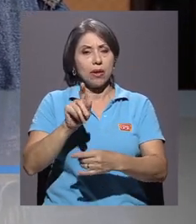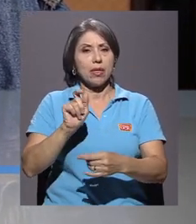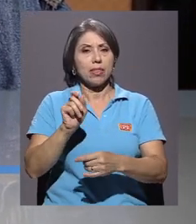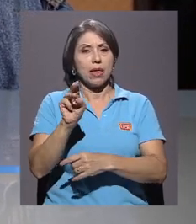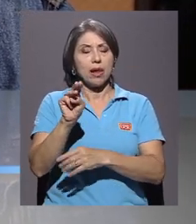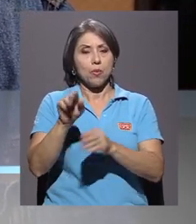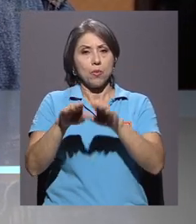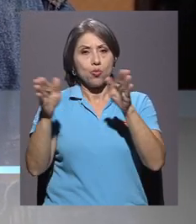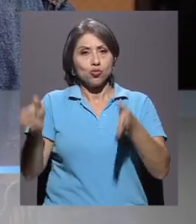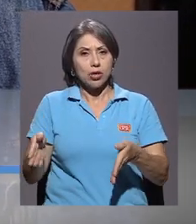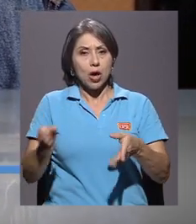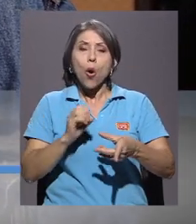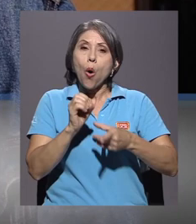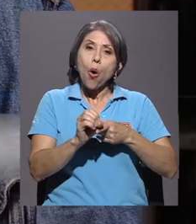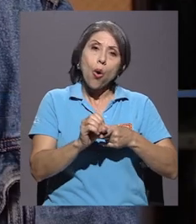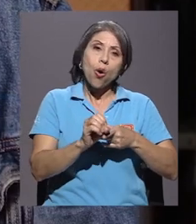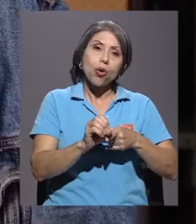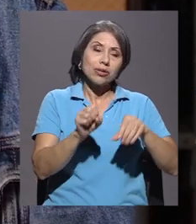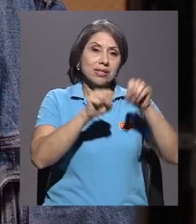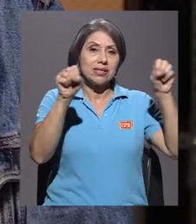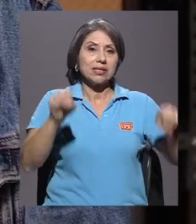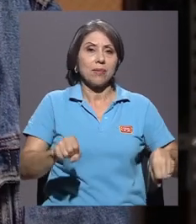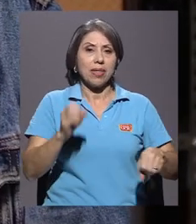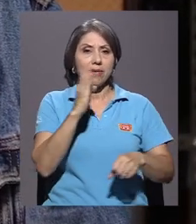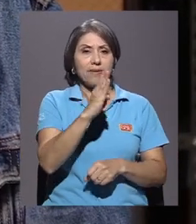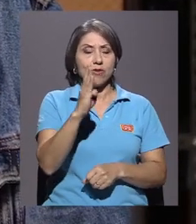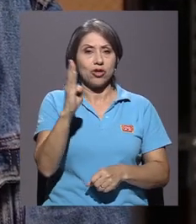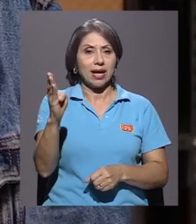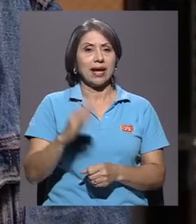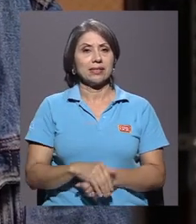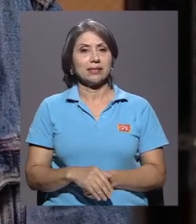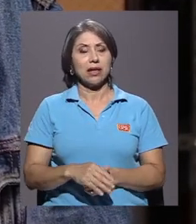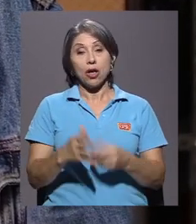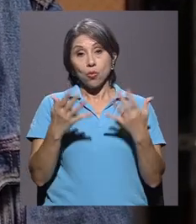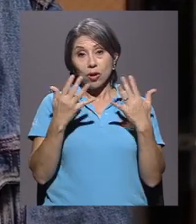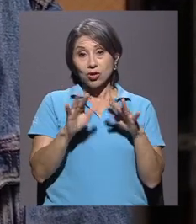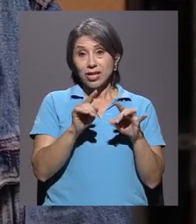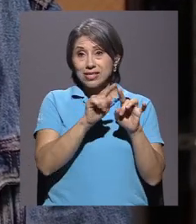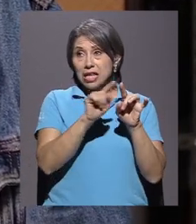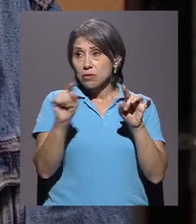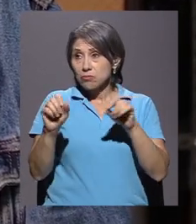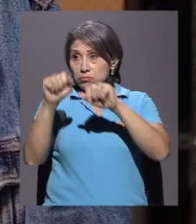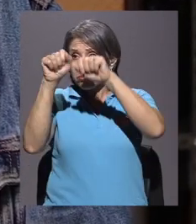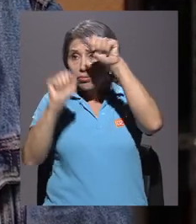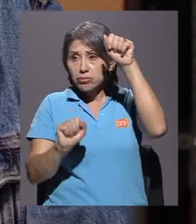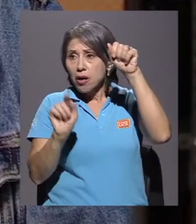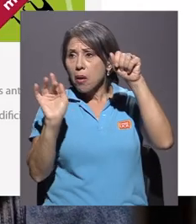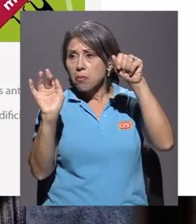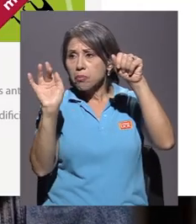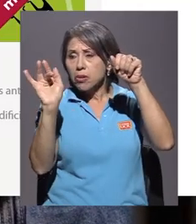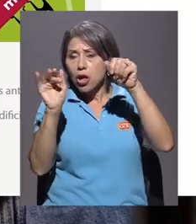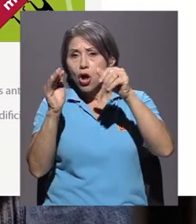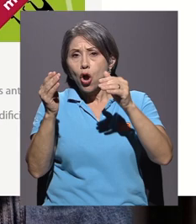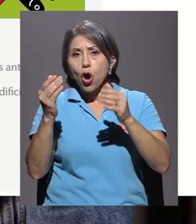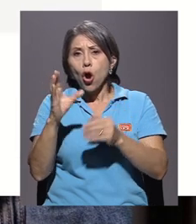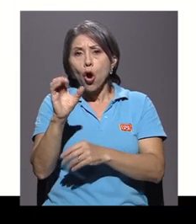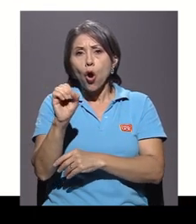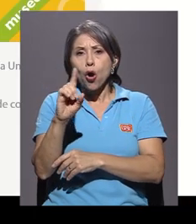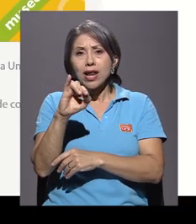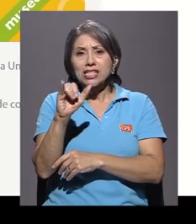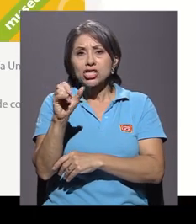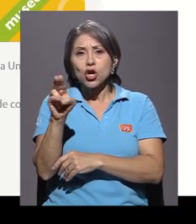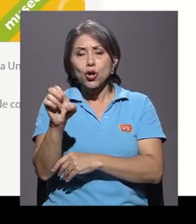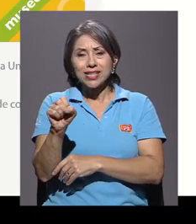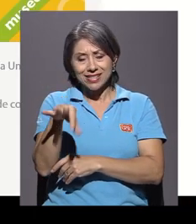del sistema de bibliotecas. Una vez ahí, entra a colecciones y se van a encontrar ocho colecciones.